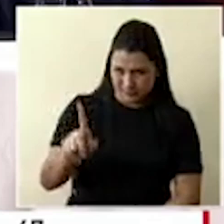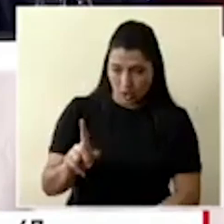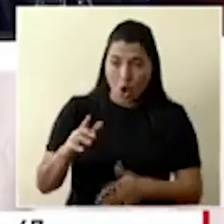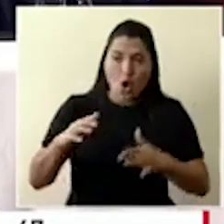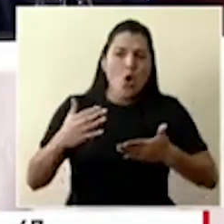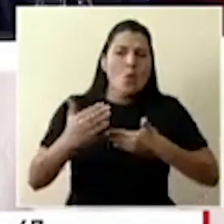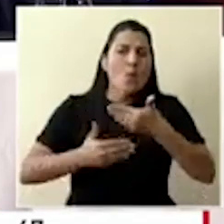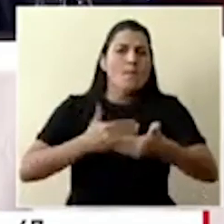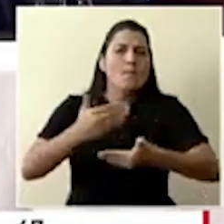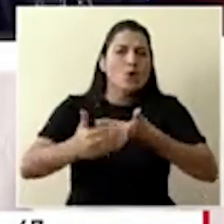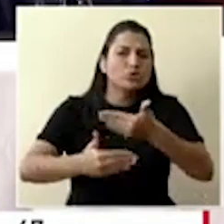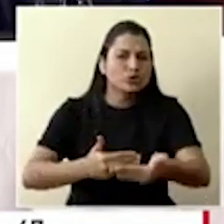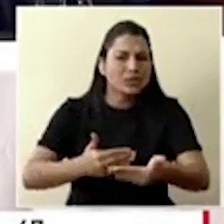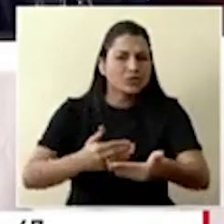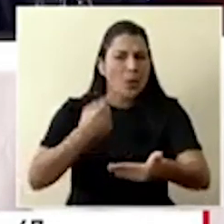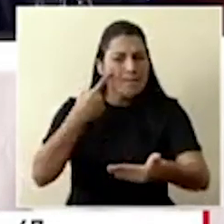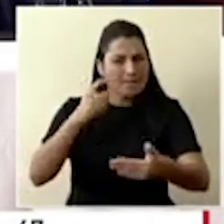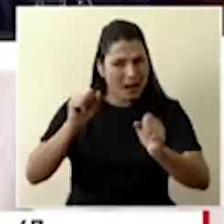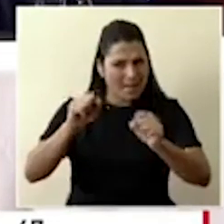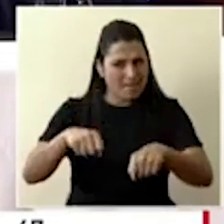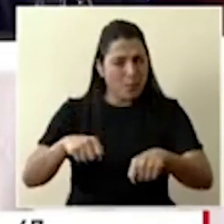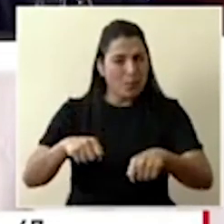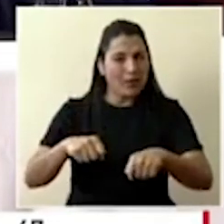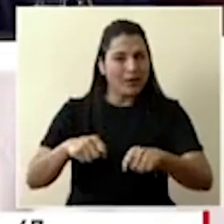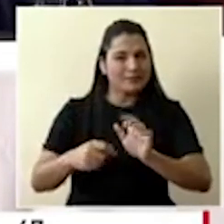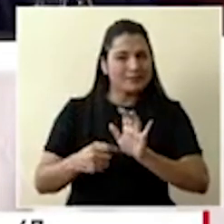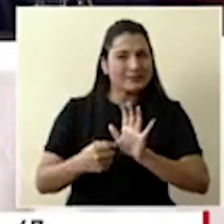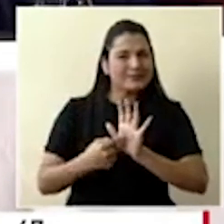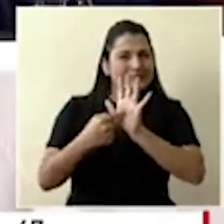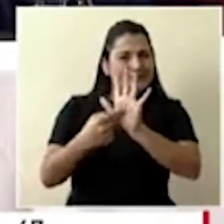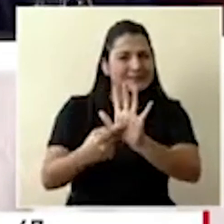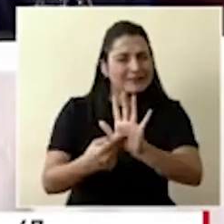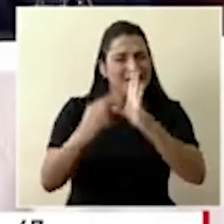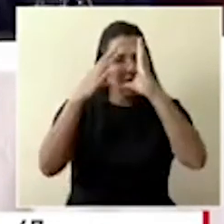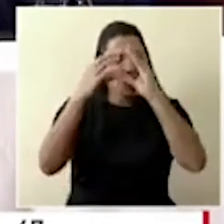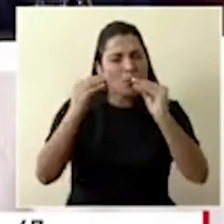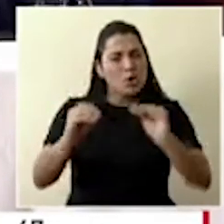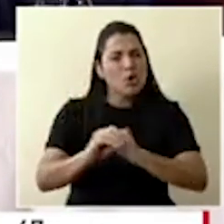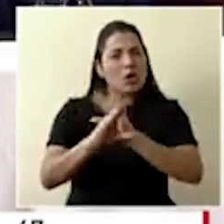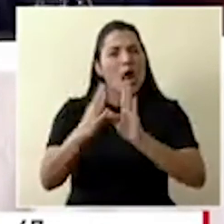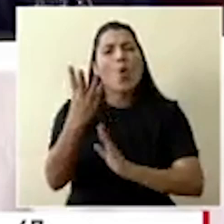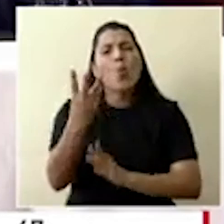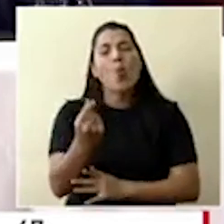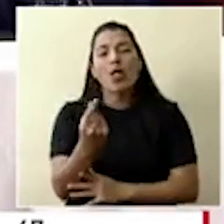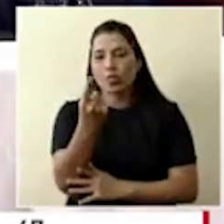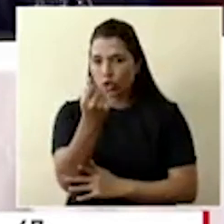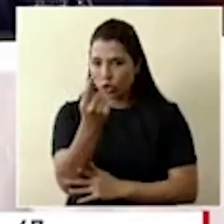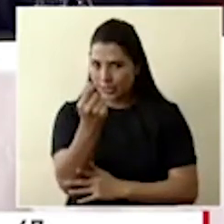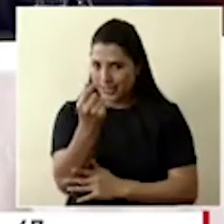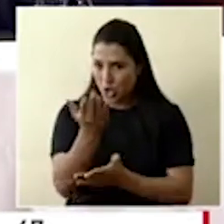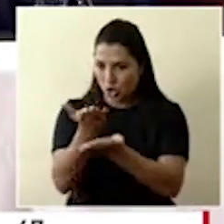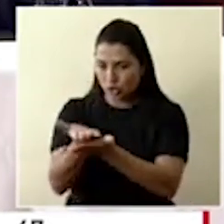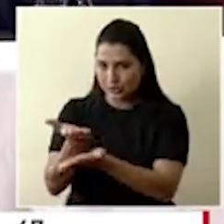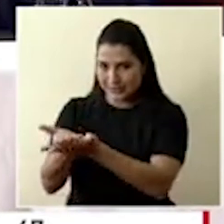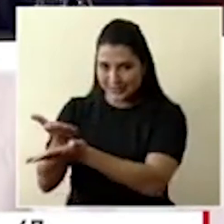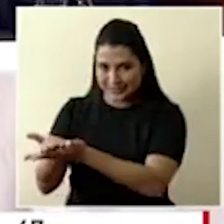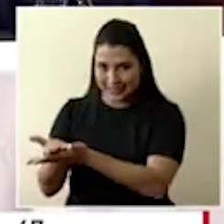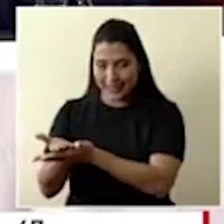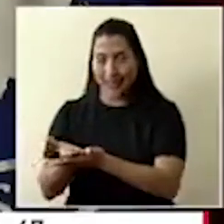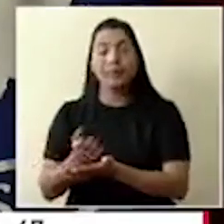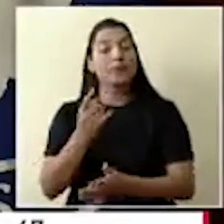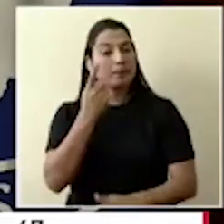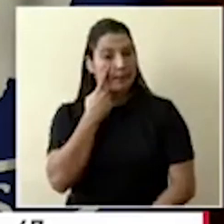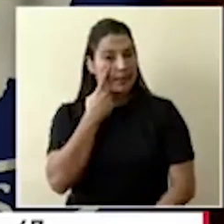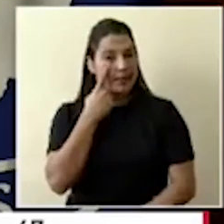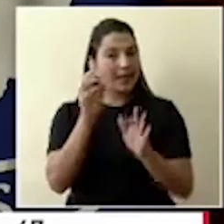cuánto dinero le llega a cada comité local de emergencia? Bueno, aquí es importante mencionar que no llega el dinero en efectivo